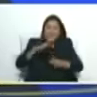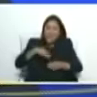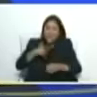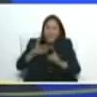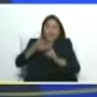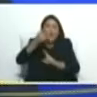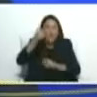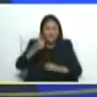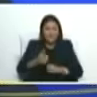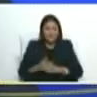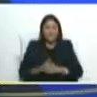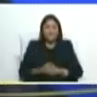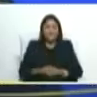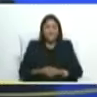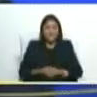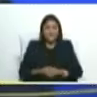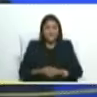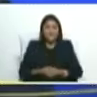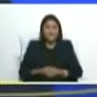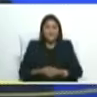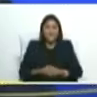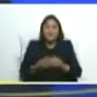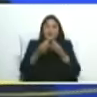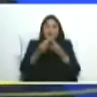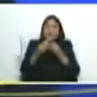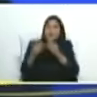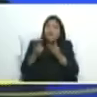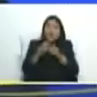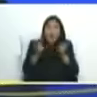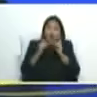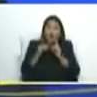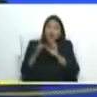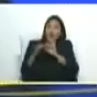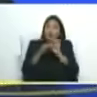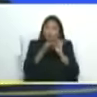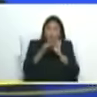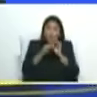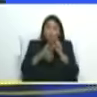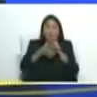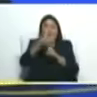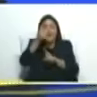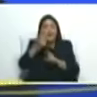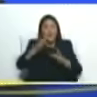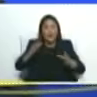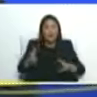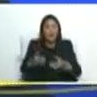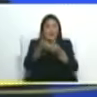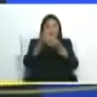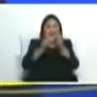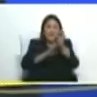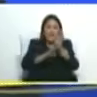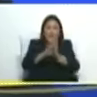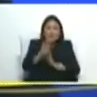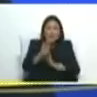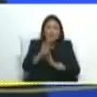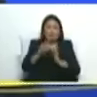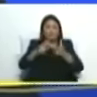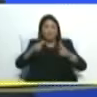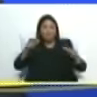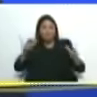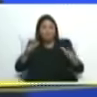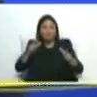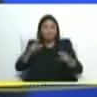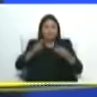venezolanos para juntos hacer posible la recuperación el desarrollo el crecimiento la